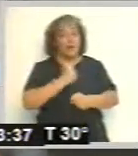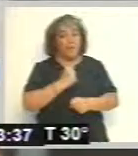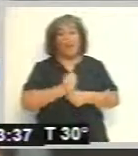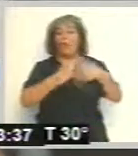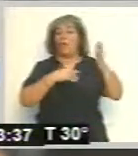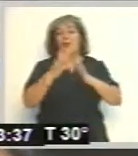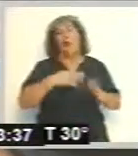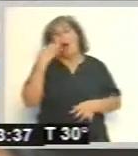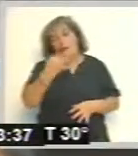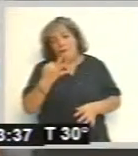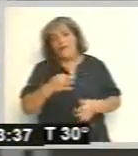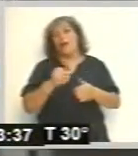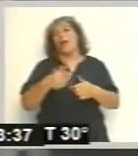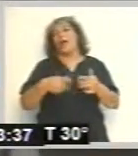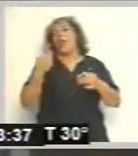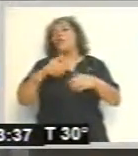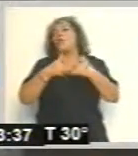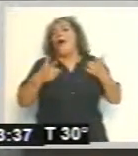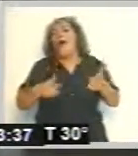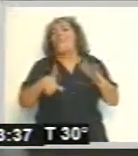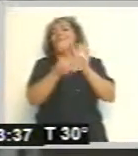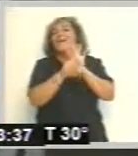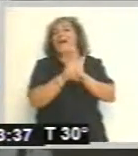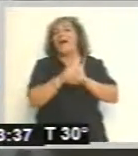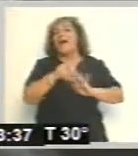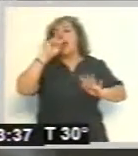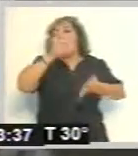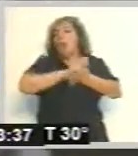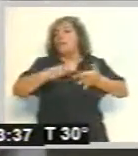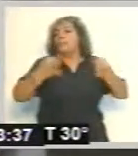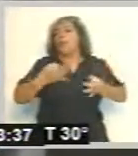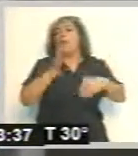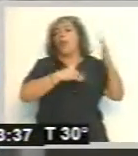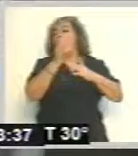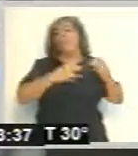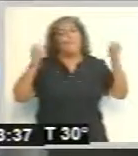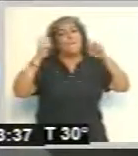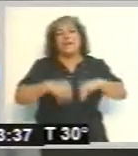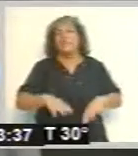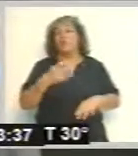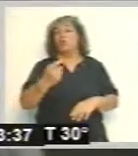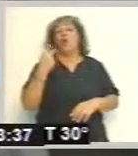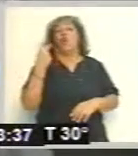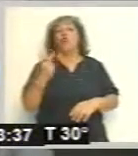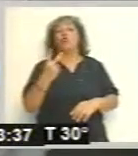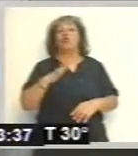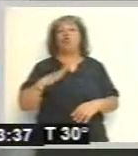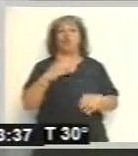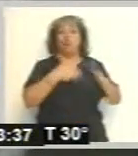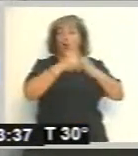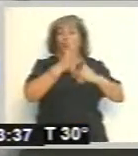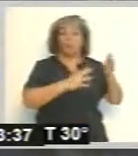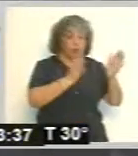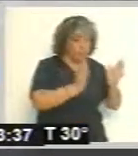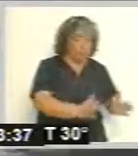natural que no cumpla con todas las normas de higiene correspondientes, porque la obra se ha iniciado. Son dos obras que van en simultáneo, una que